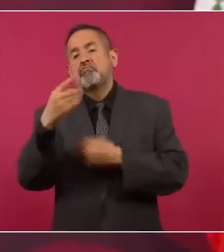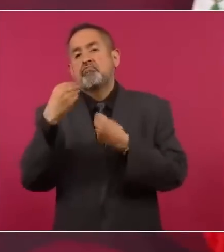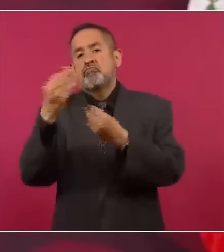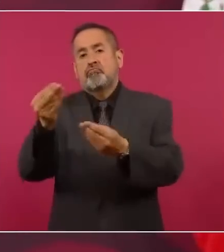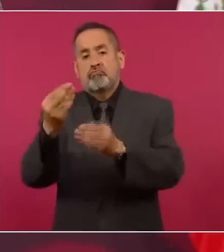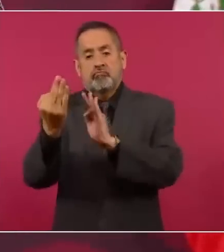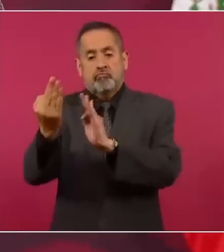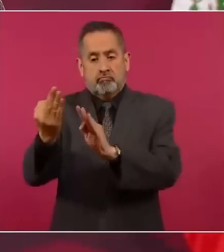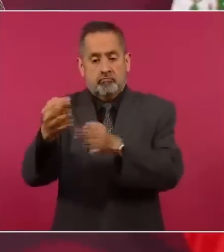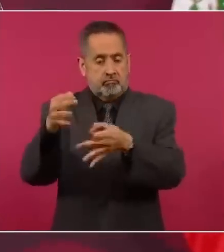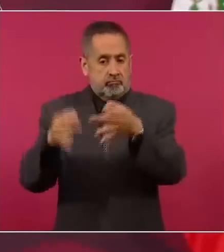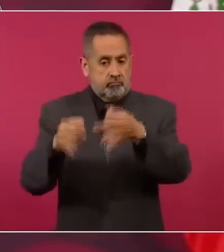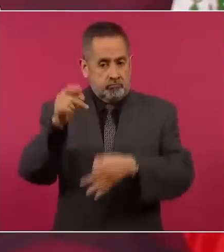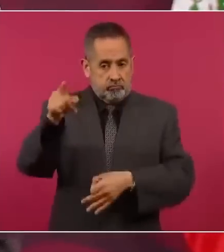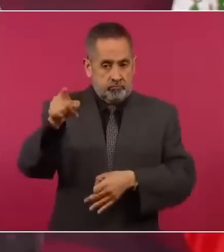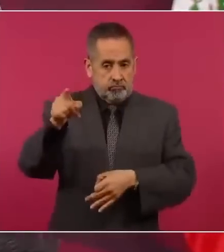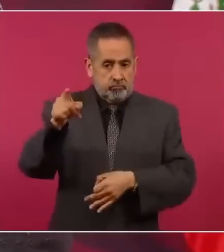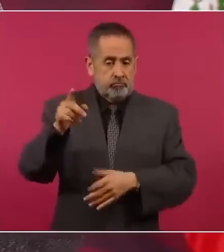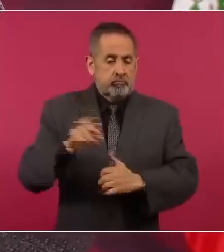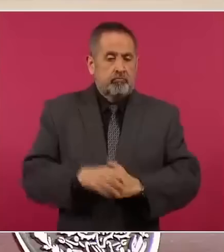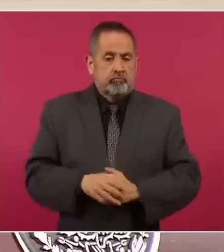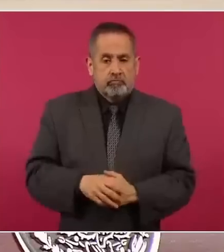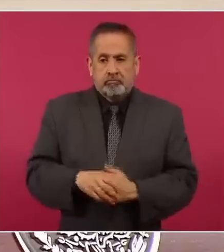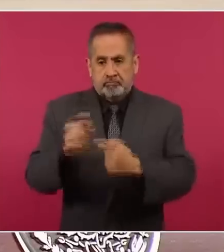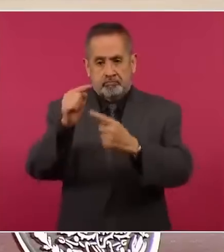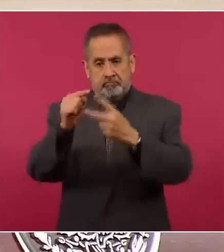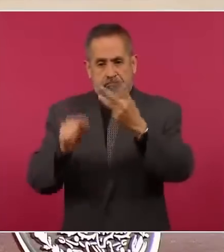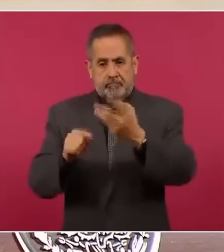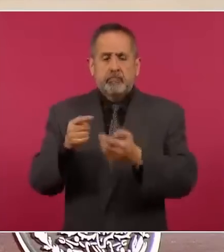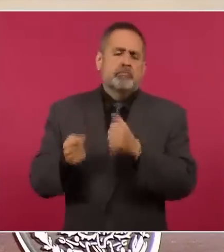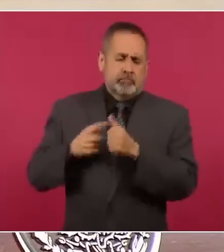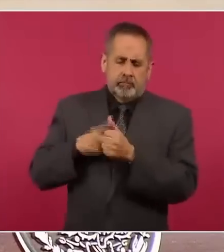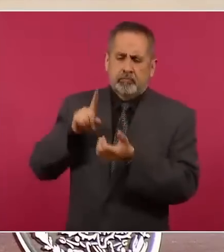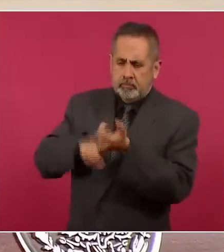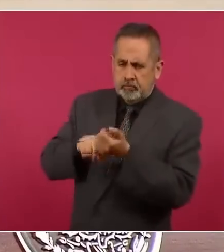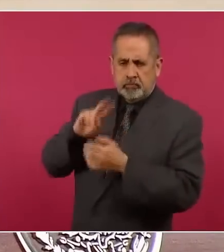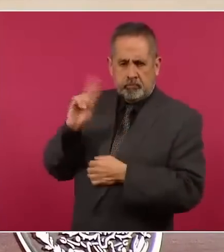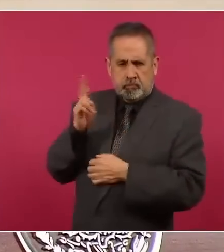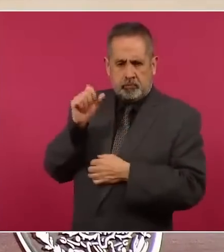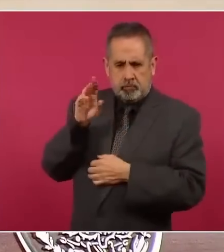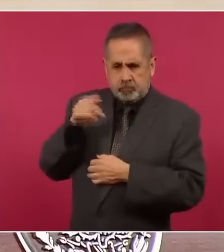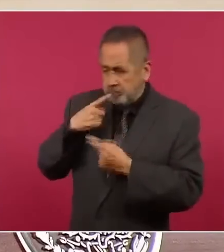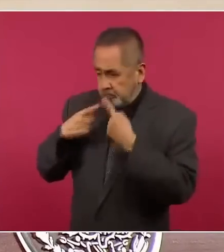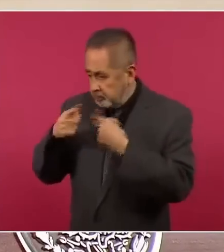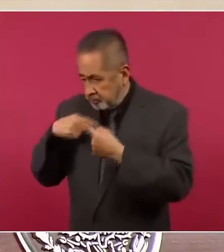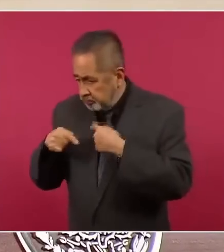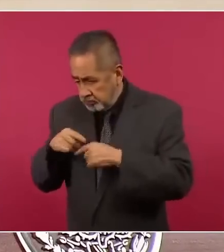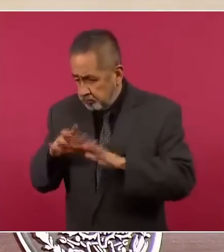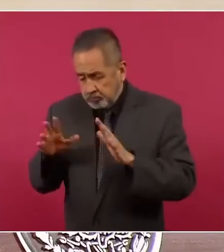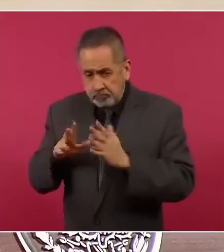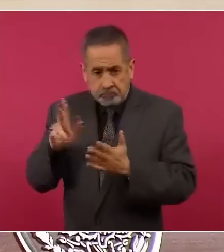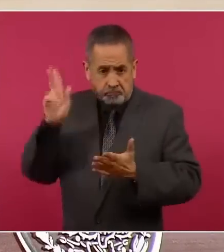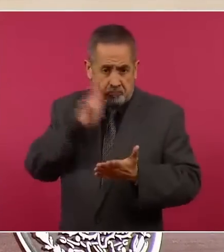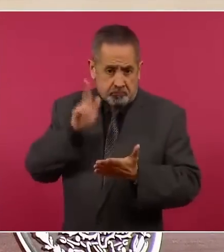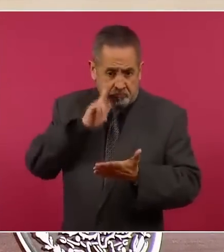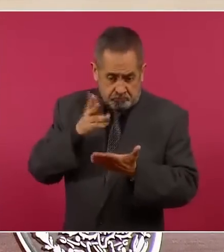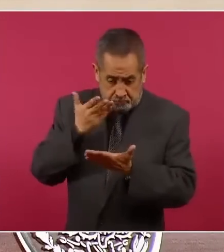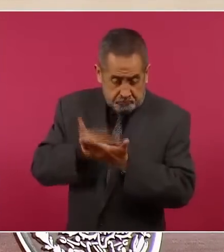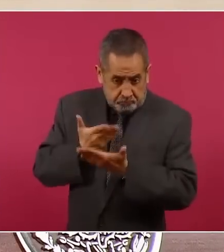agotar las instancias internas. Y si hay constancia